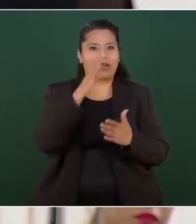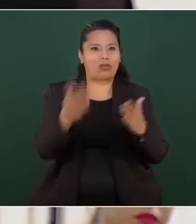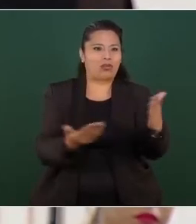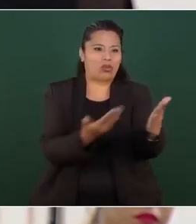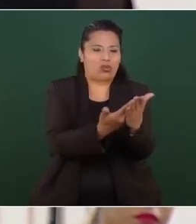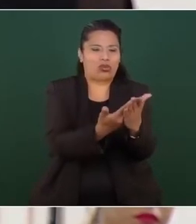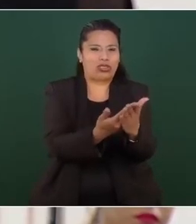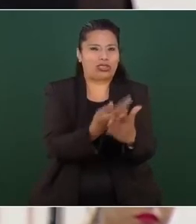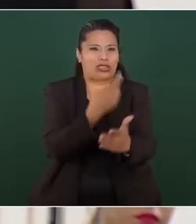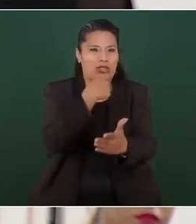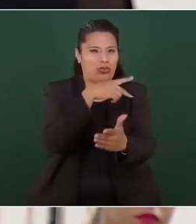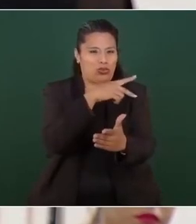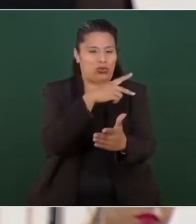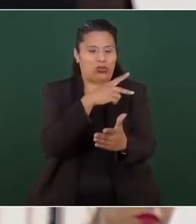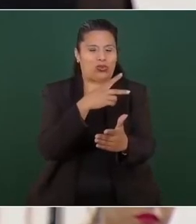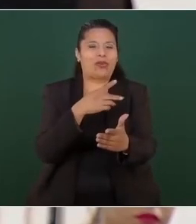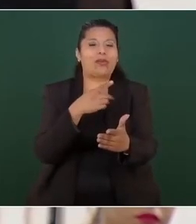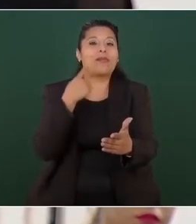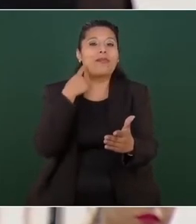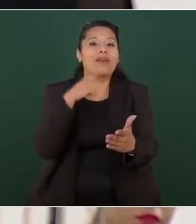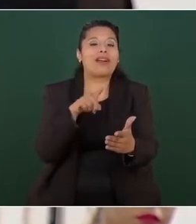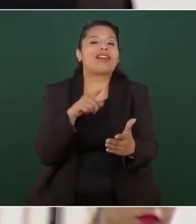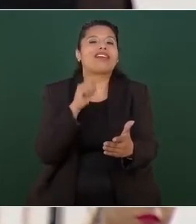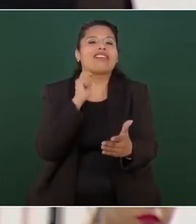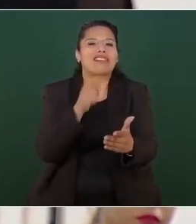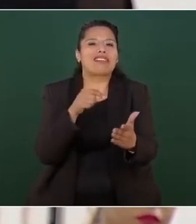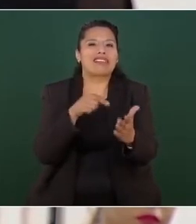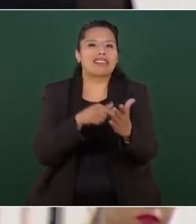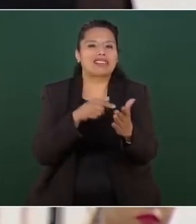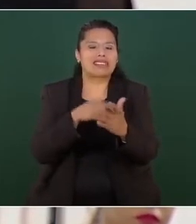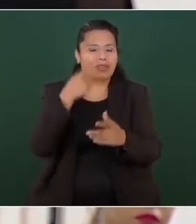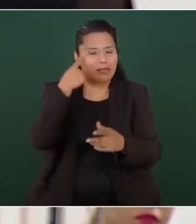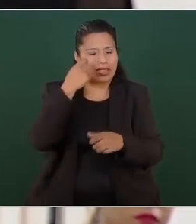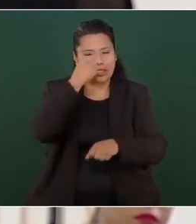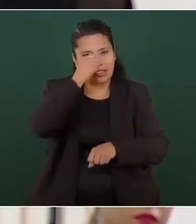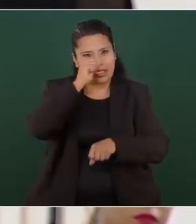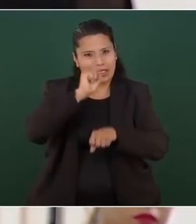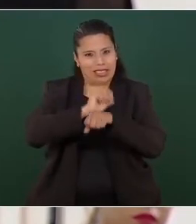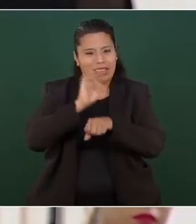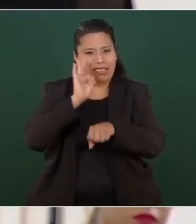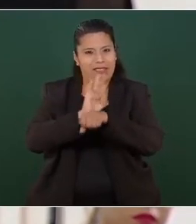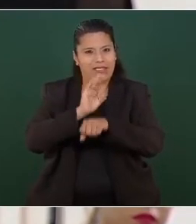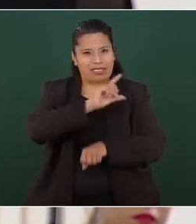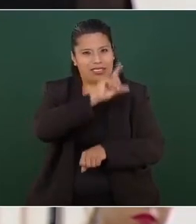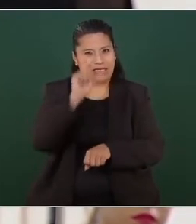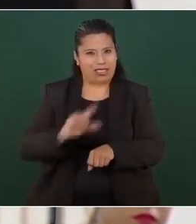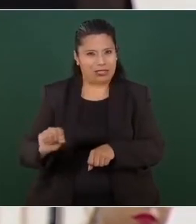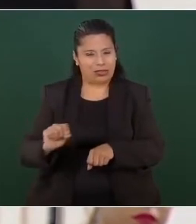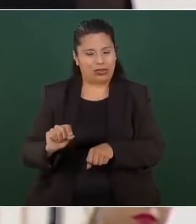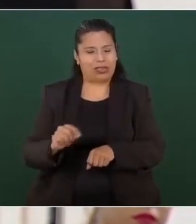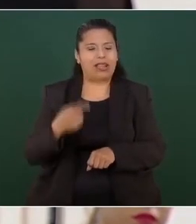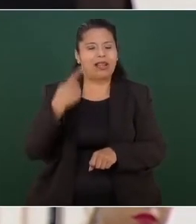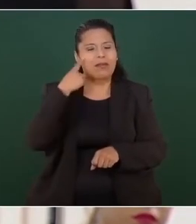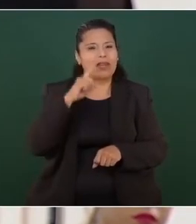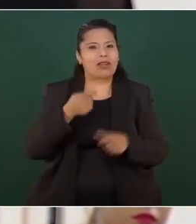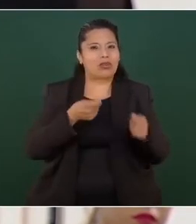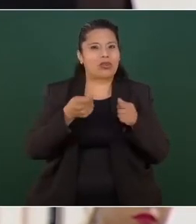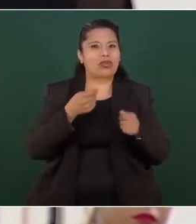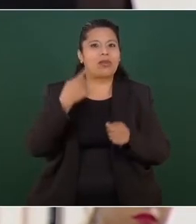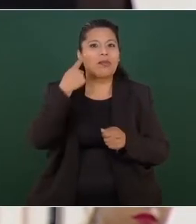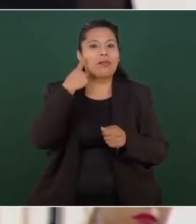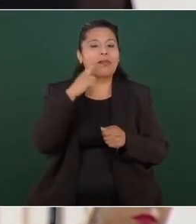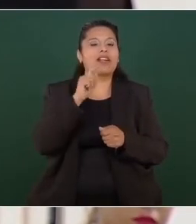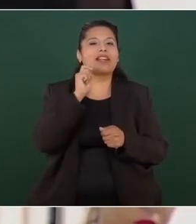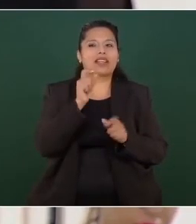administración para que la Secretaría de Defensa Nacional se haga cargo, administre a la Guardia Nacional.